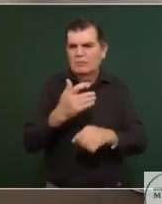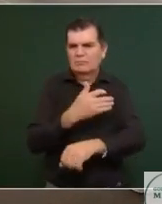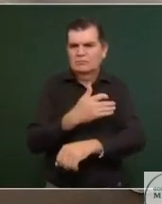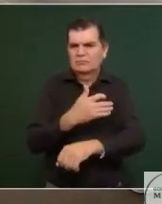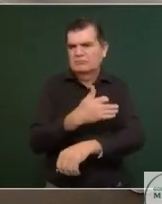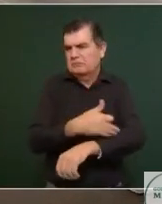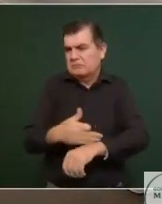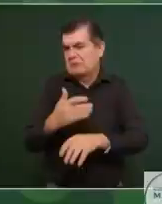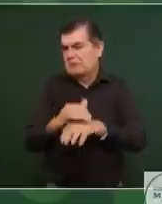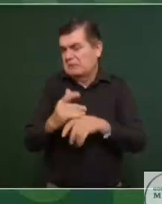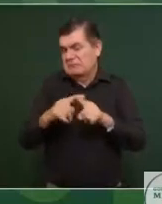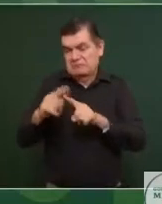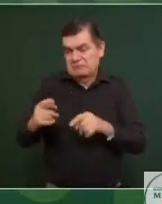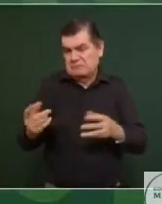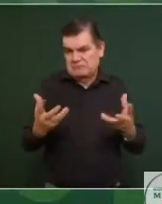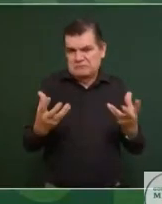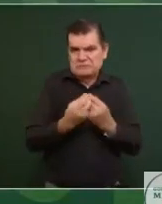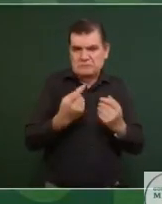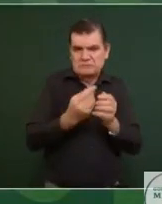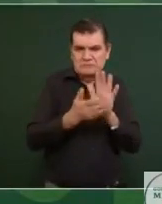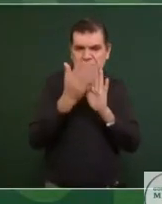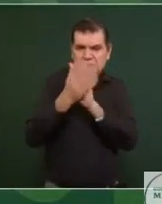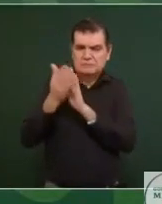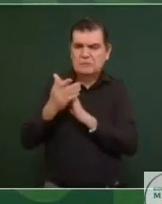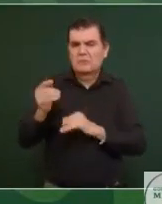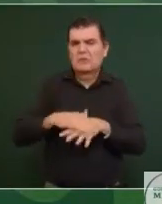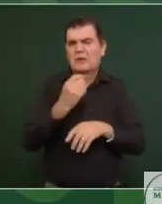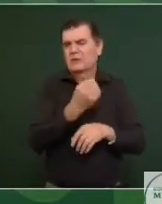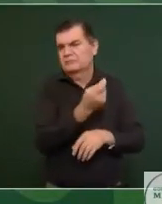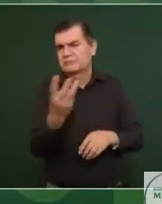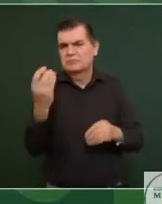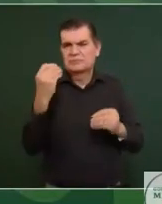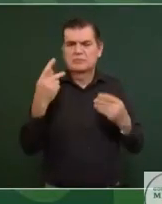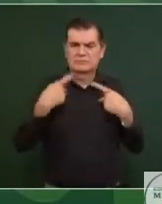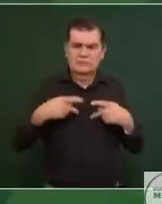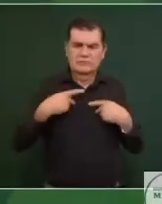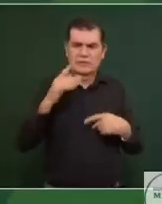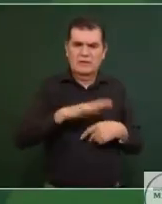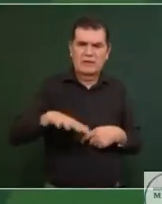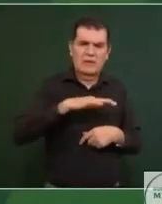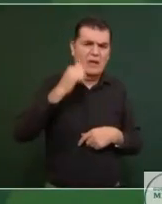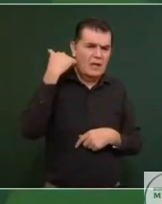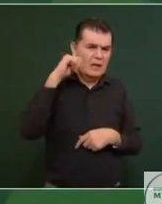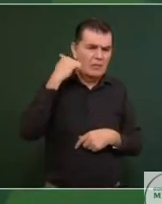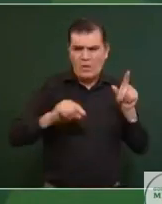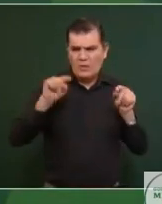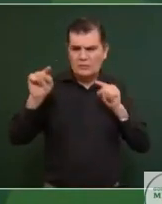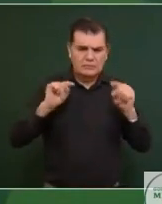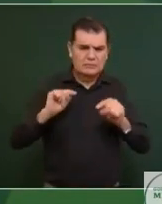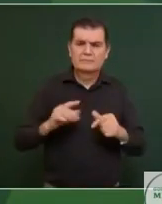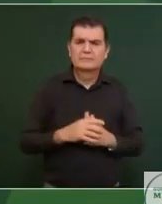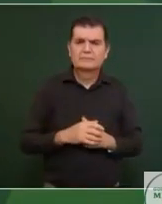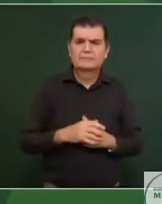construcción, también aprovechar porque hay mucha gente de Acapulco y de Guerrero en todo México,